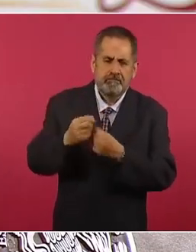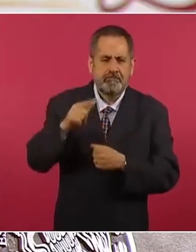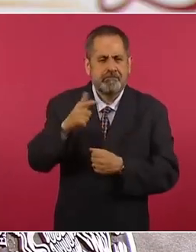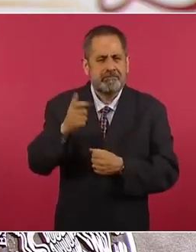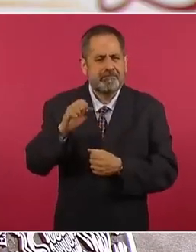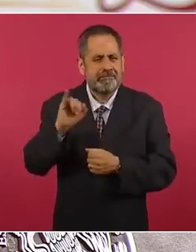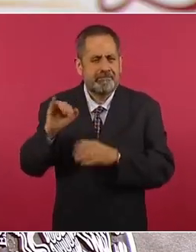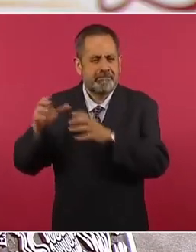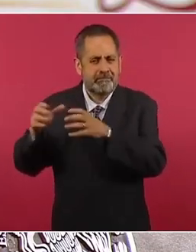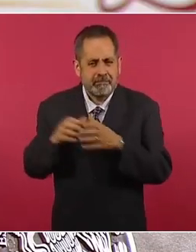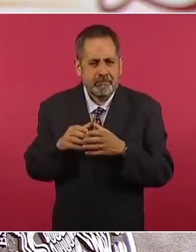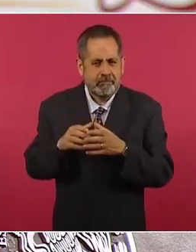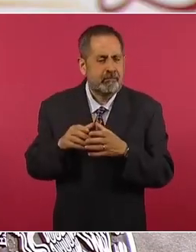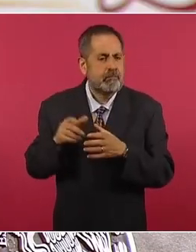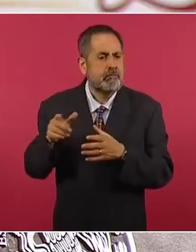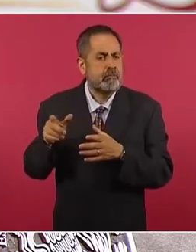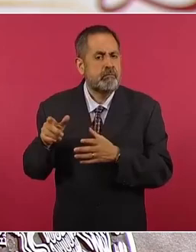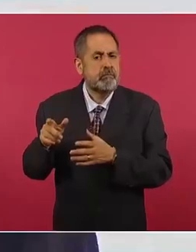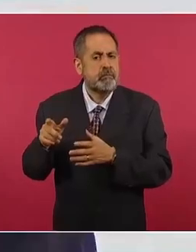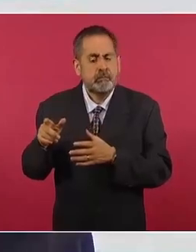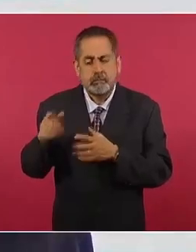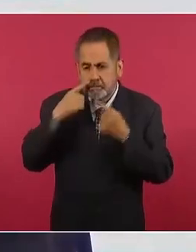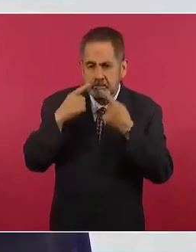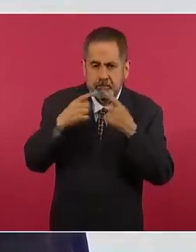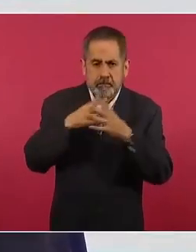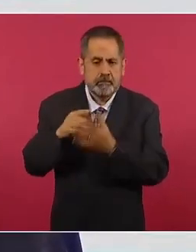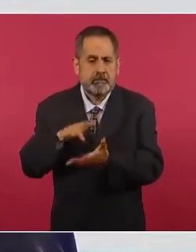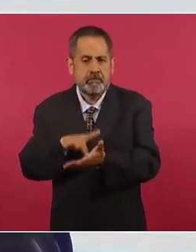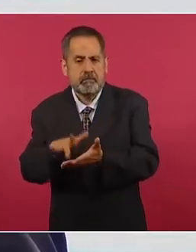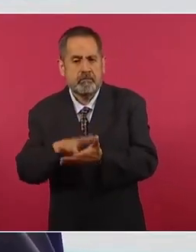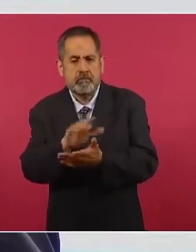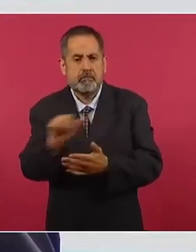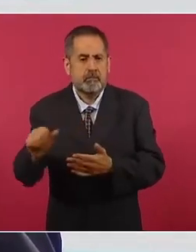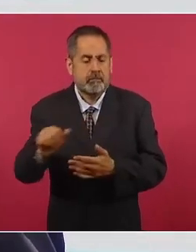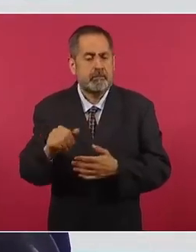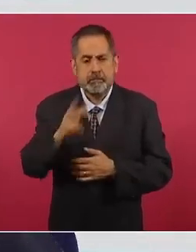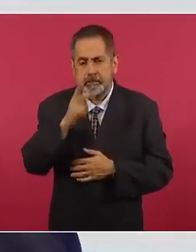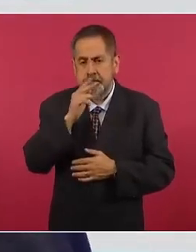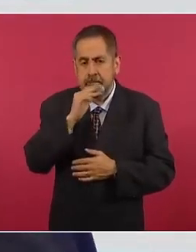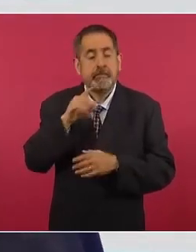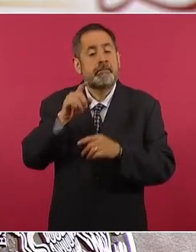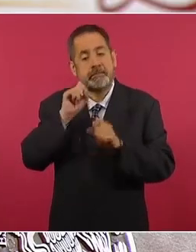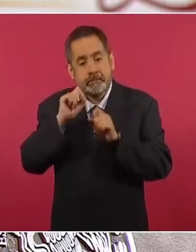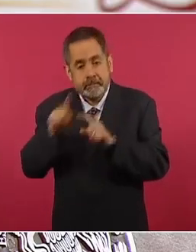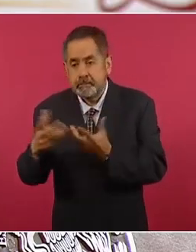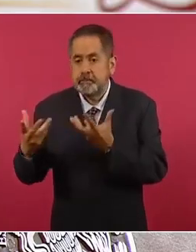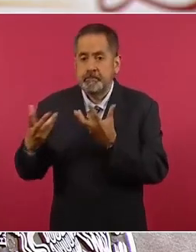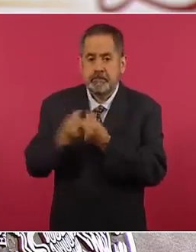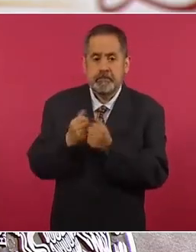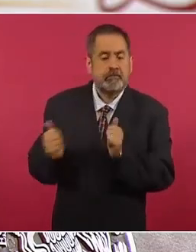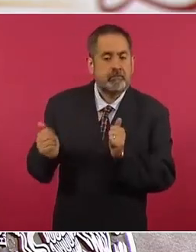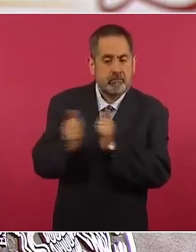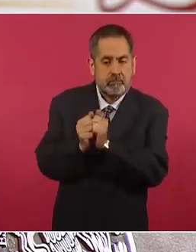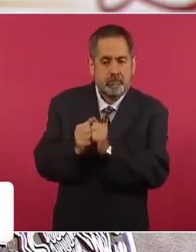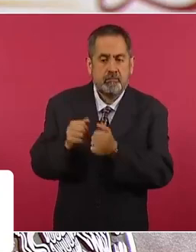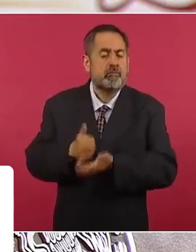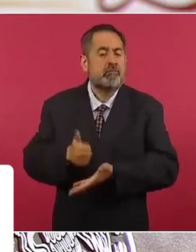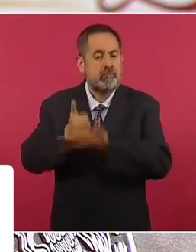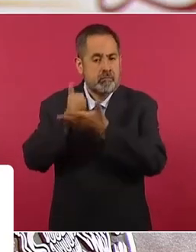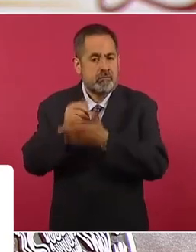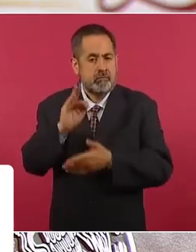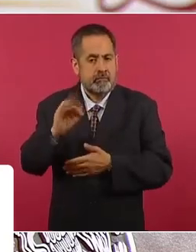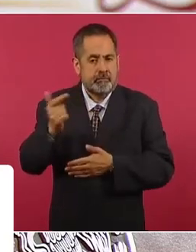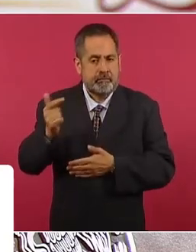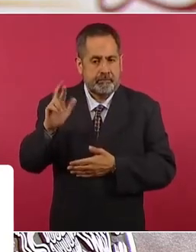Ahora no solamente en apoyo a los padres, sino como coadyuvante de la Fiscalía General de la República.